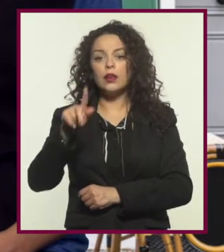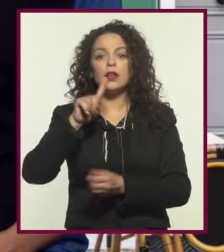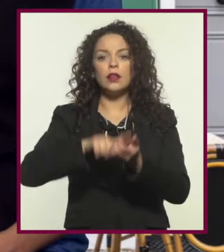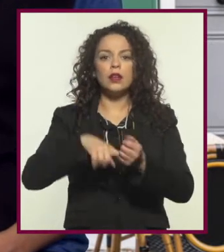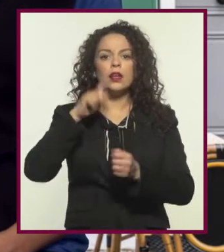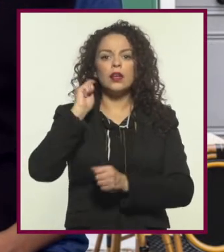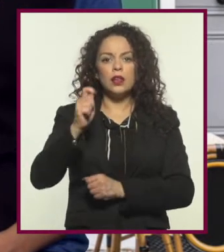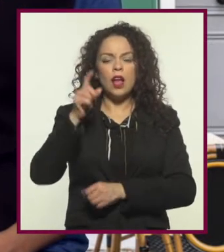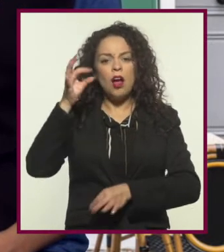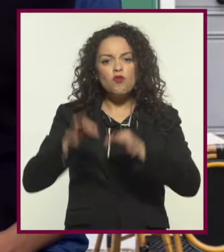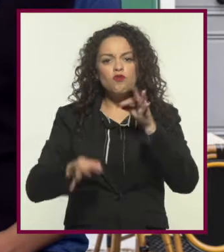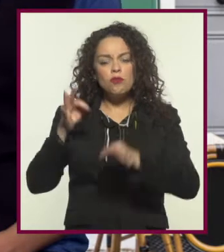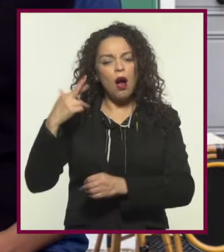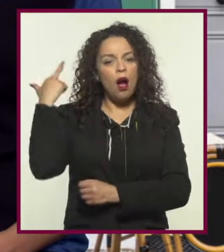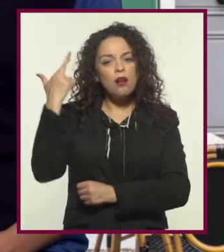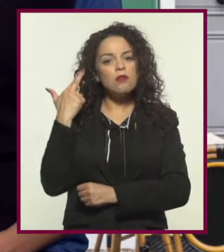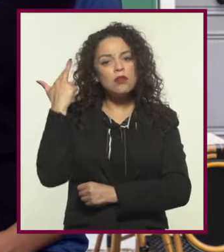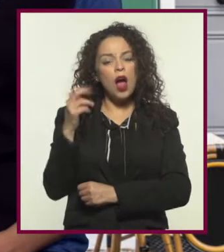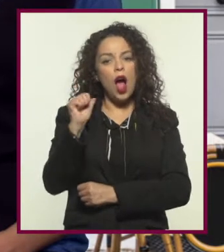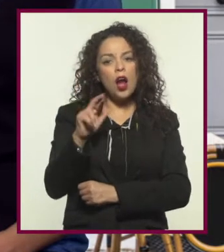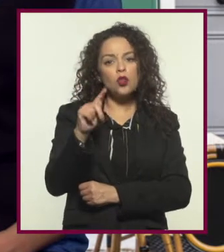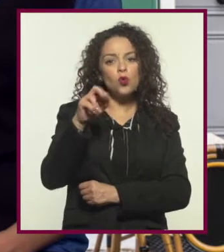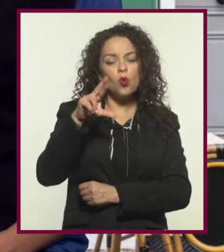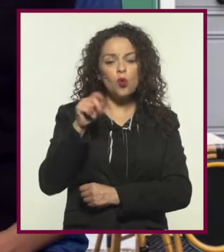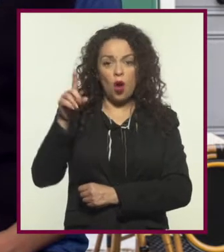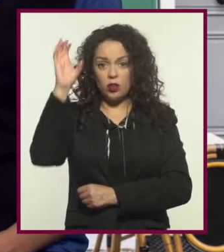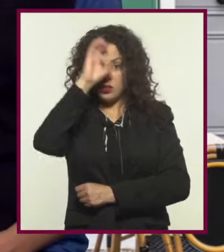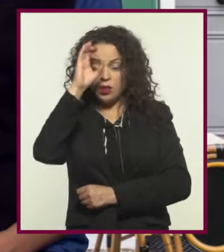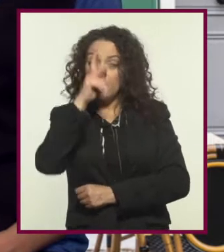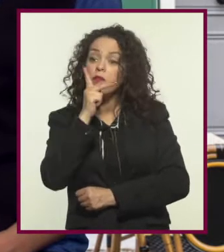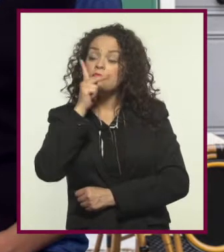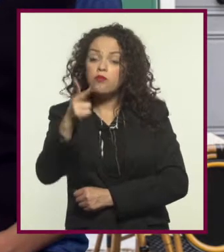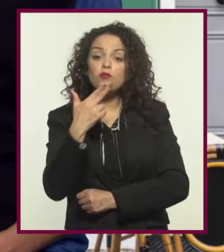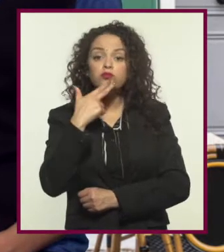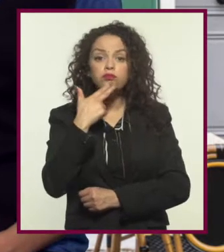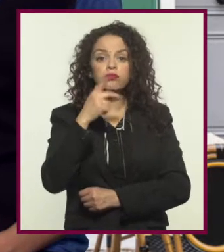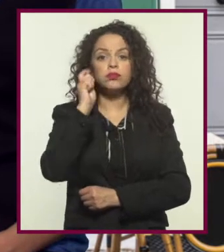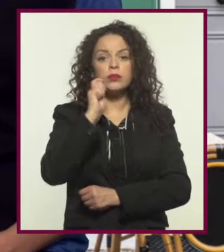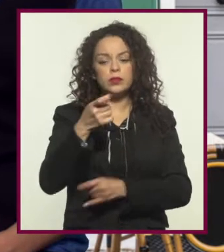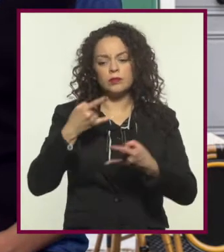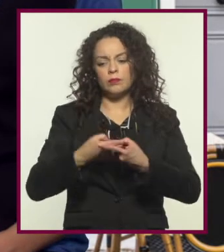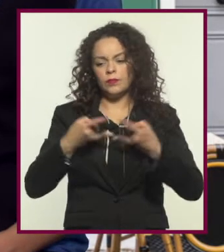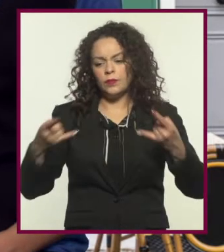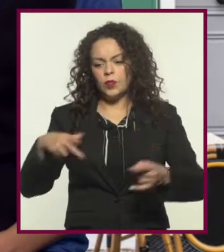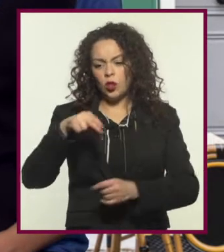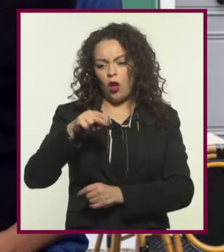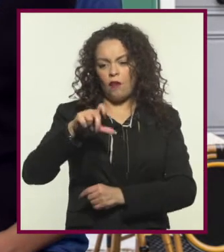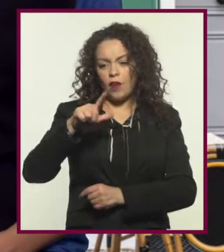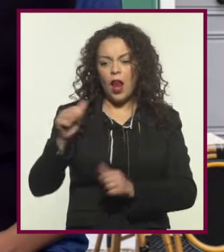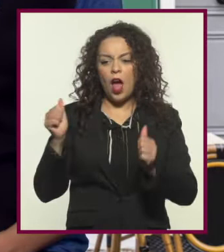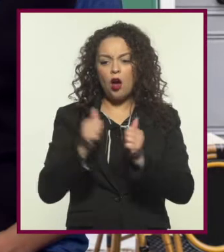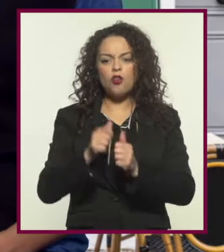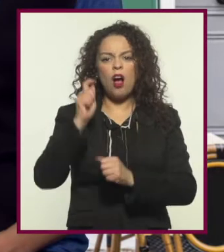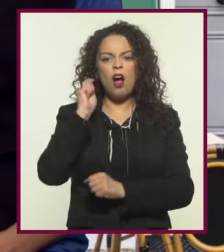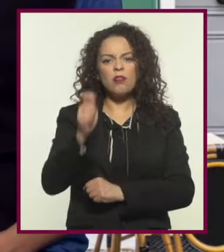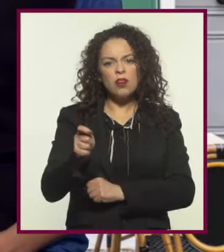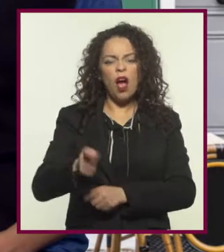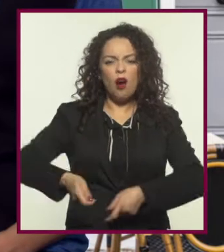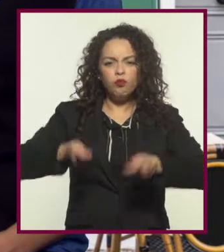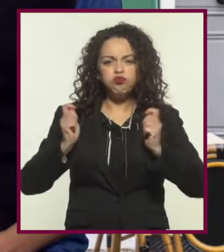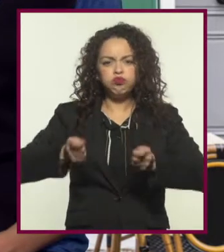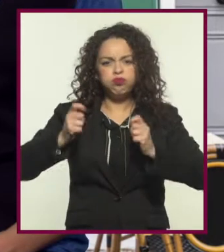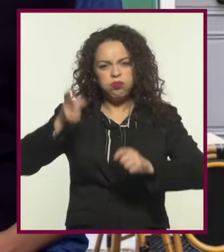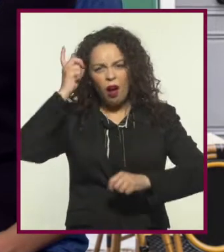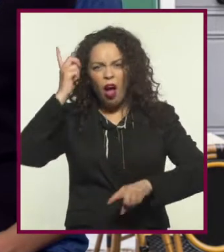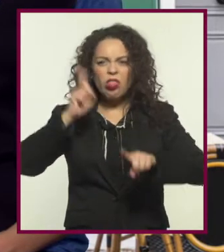y su obra Un yanqui en la corte del rey Arturo, que usaba términos científicos en medio de una novela caballeresca. A través